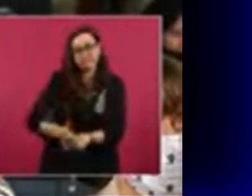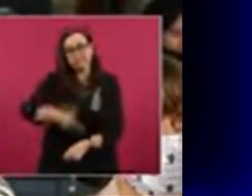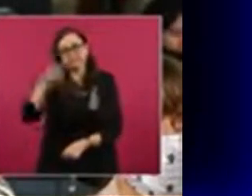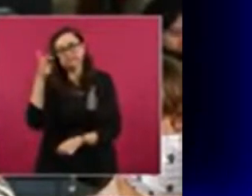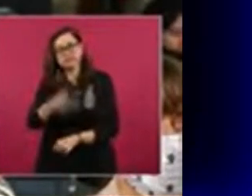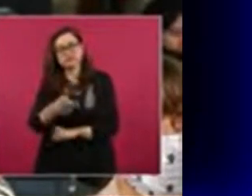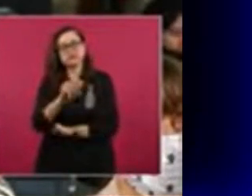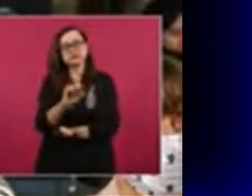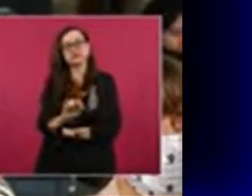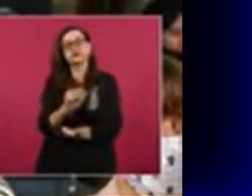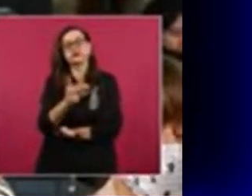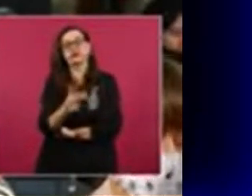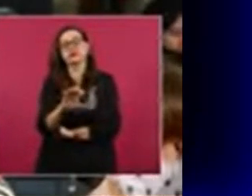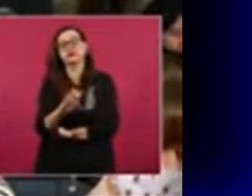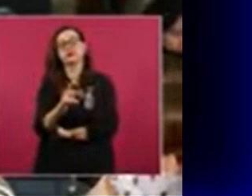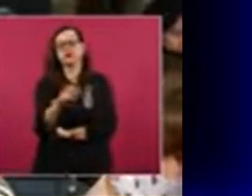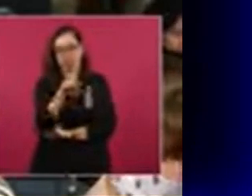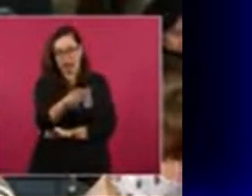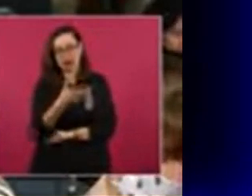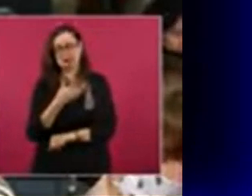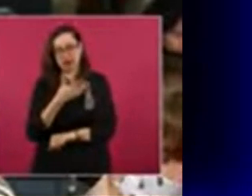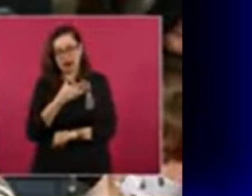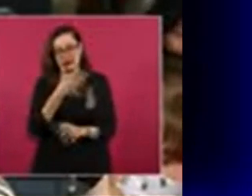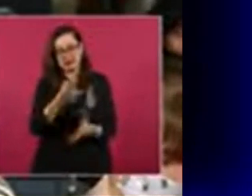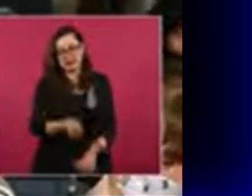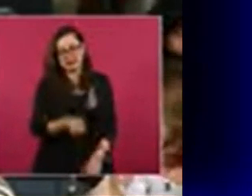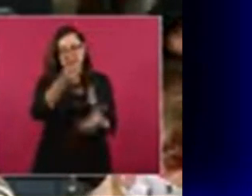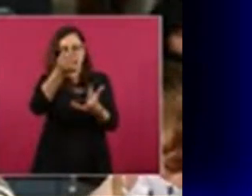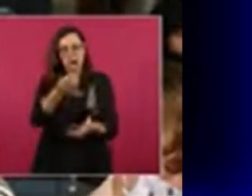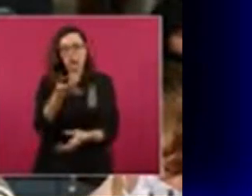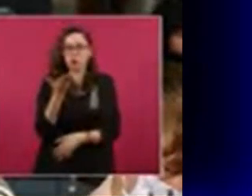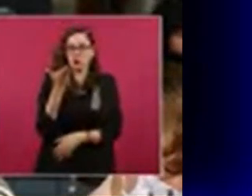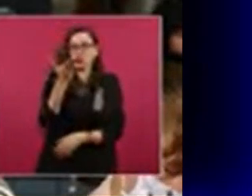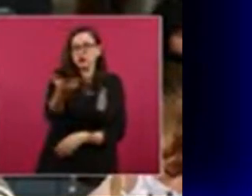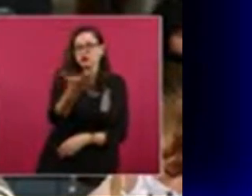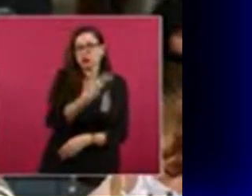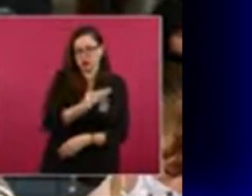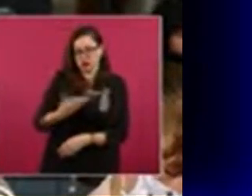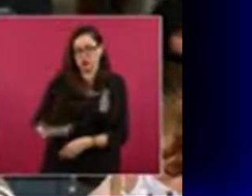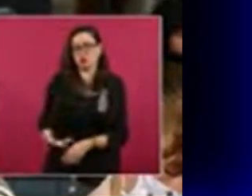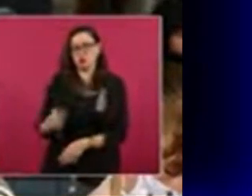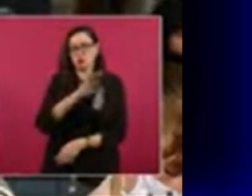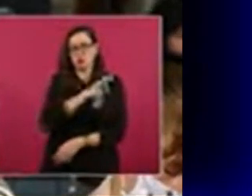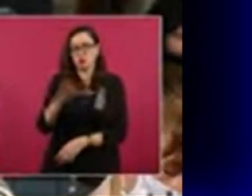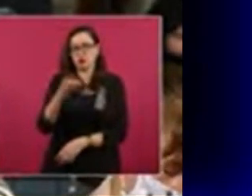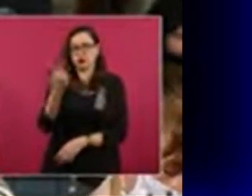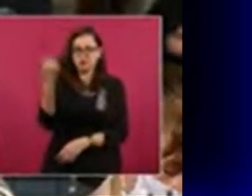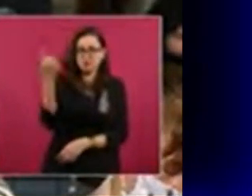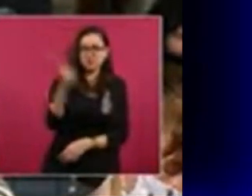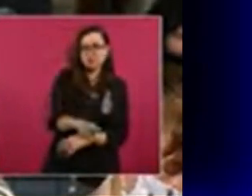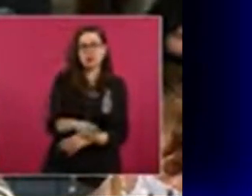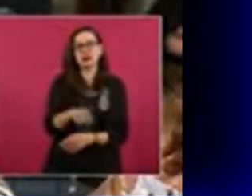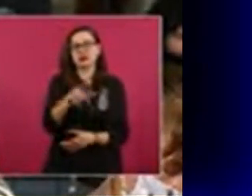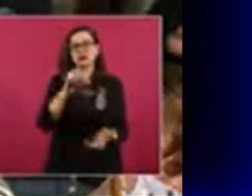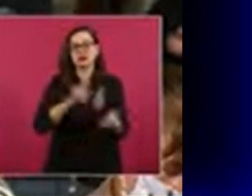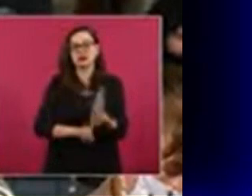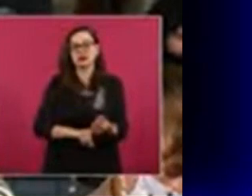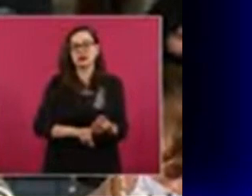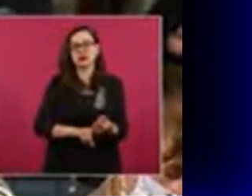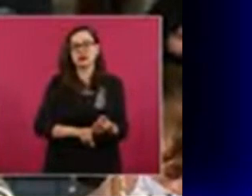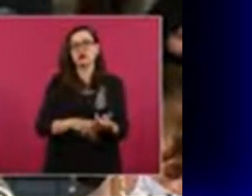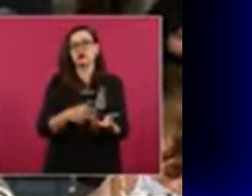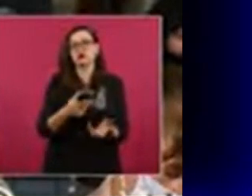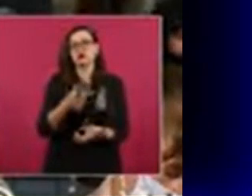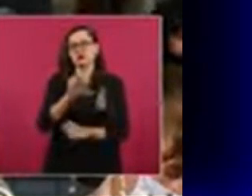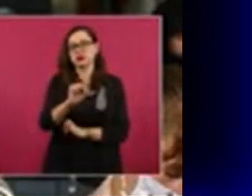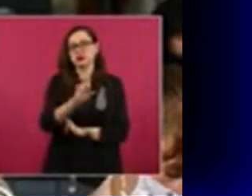Entonces, ellos están solicitando que si usted, señor presidente, podría apoyarlos para que los reciba Rogelio Ramírez de la O. Aquí le voy a